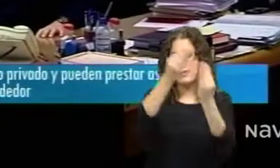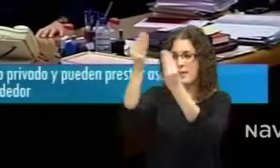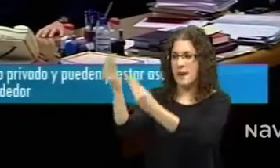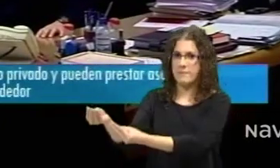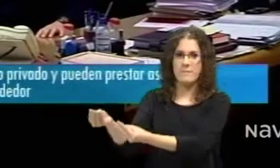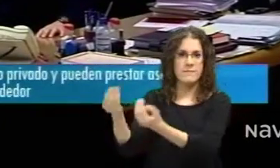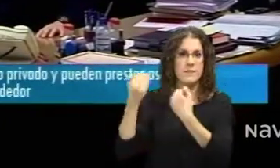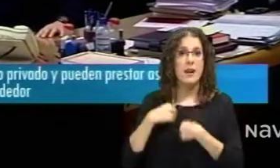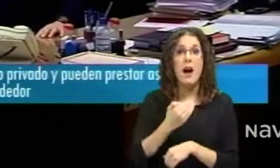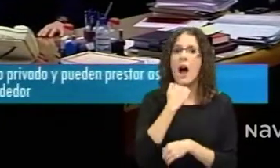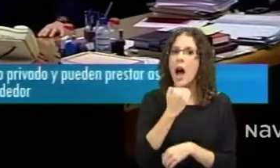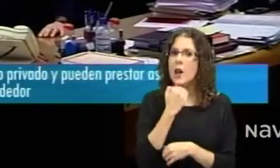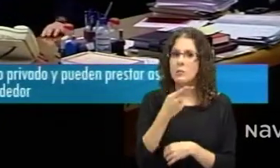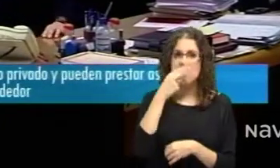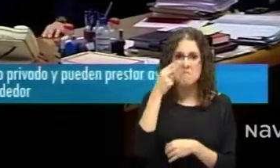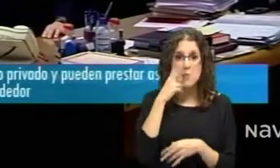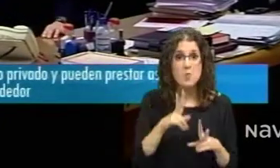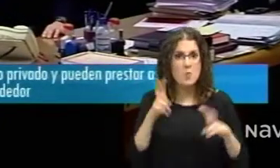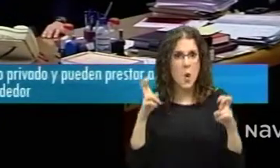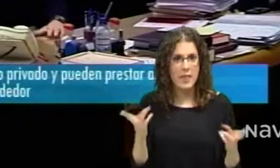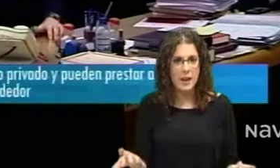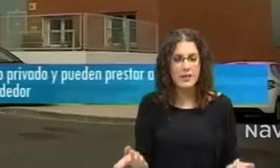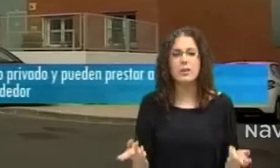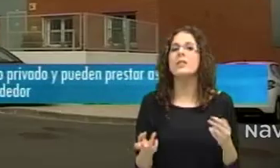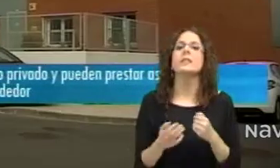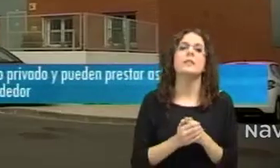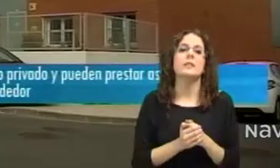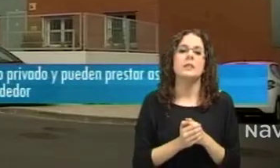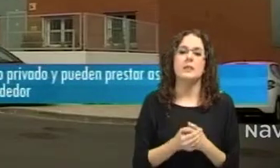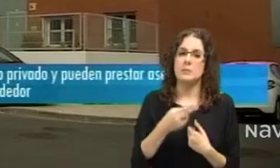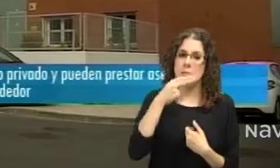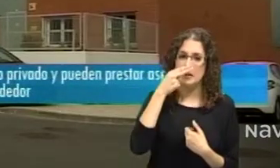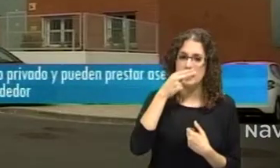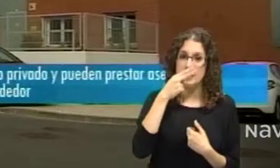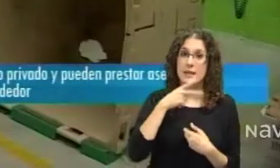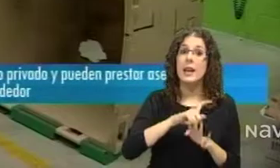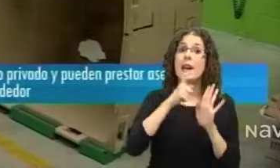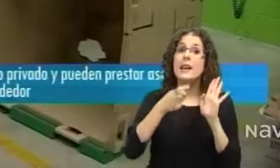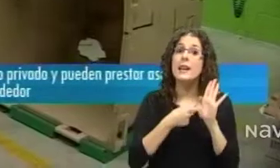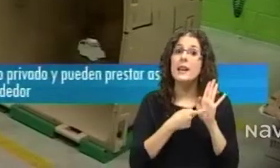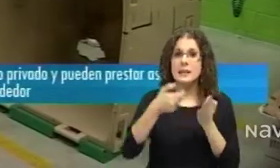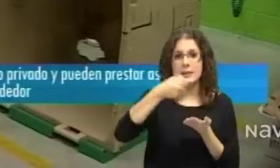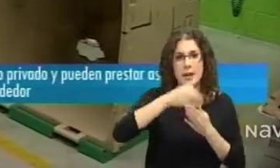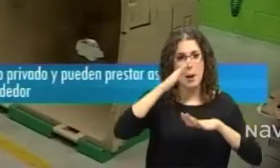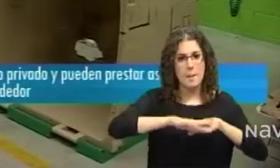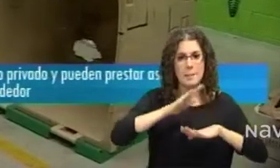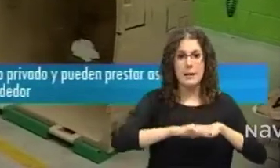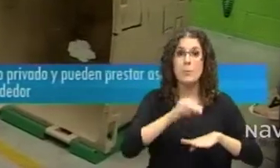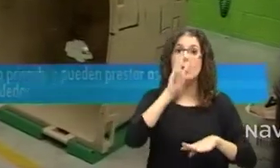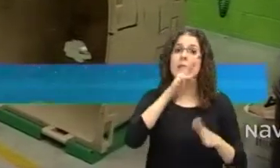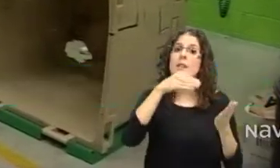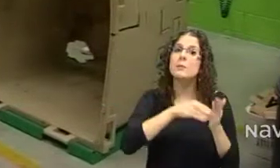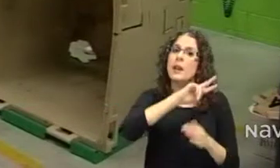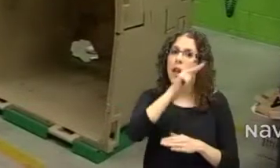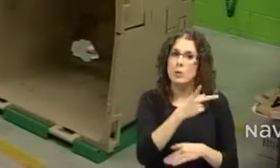desde luego ya ha dado resultados en la regulación anterior, aunque se podía perfeccionar. La ley exige un capital mínimo de 3.000 euros, aunque la nueva regulación de la ley del